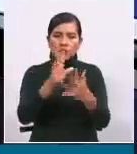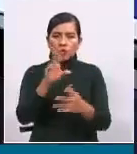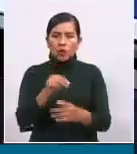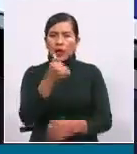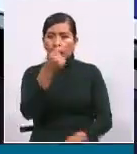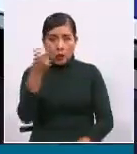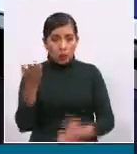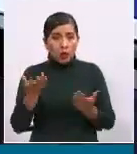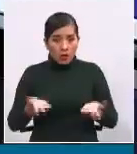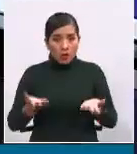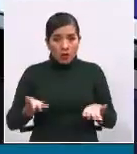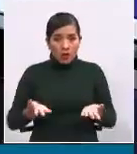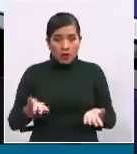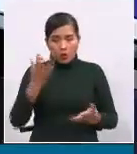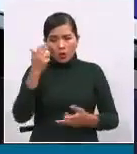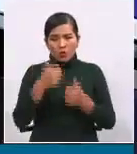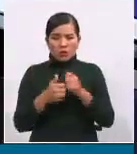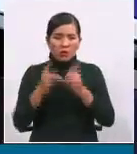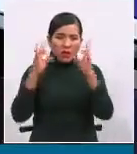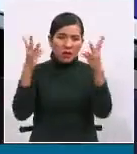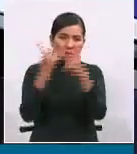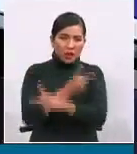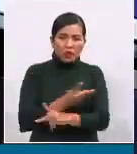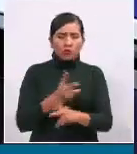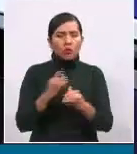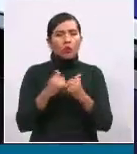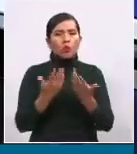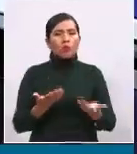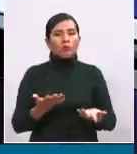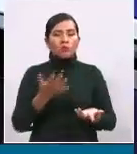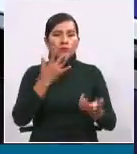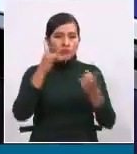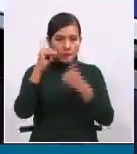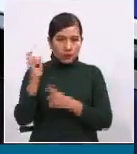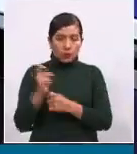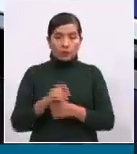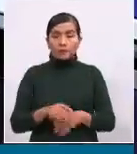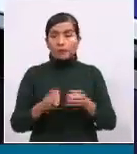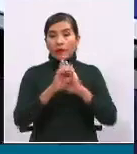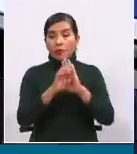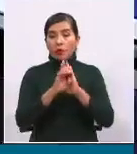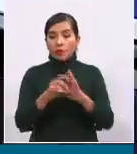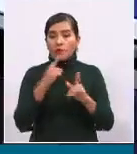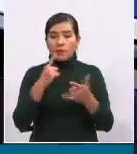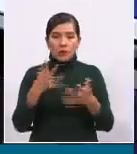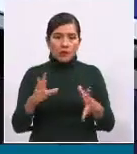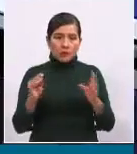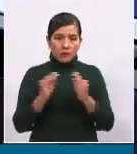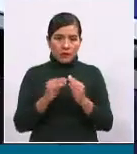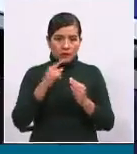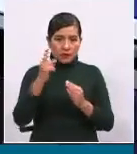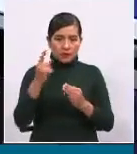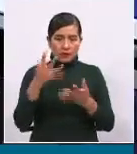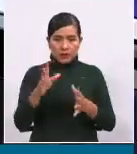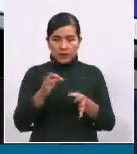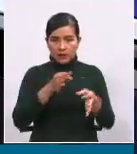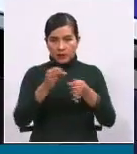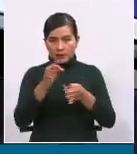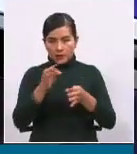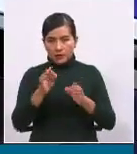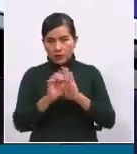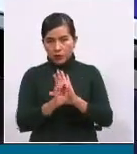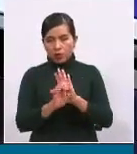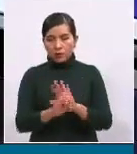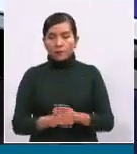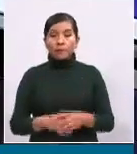extraordinarias que podrían darse un poco para aclarar. Y si aquellas unidades educativas... El por ejemplo, de que en